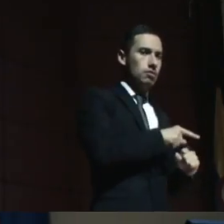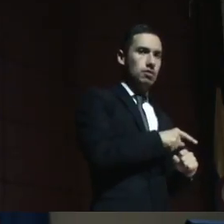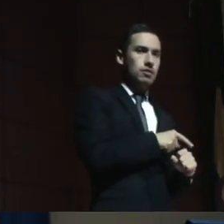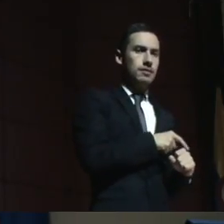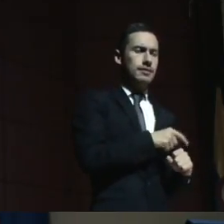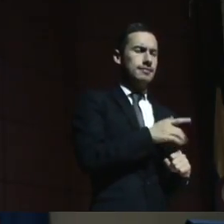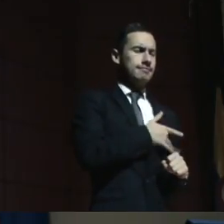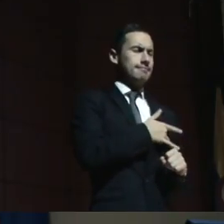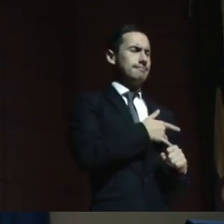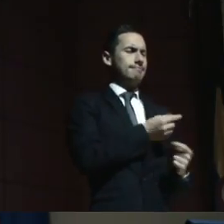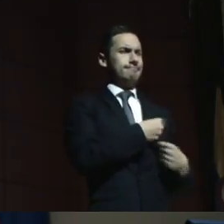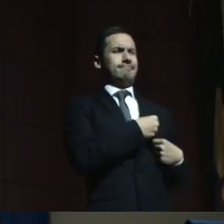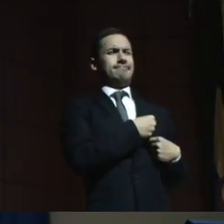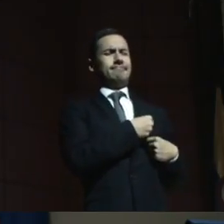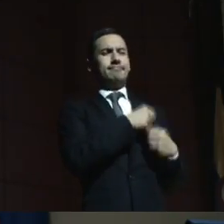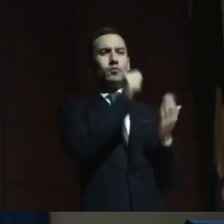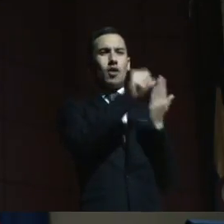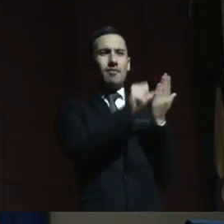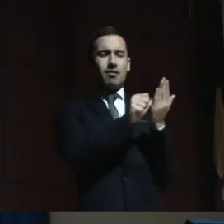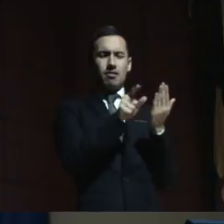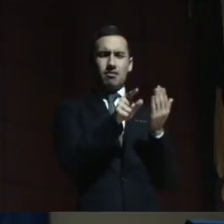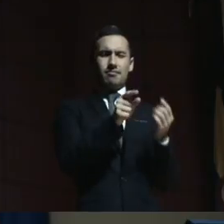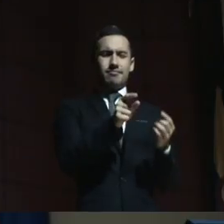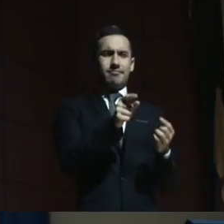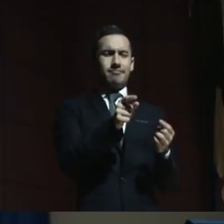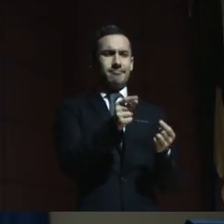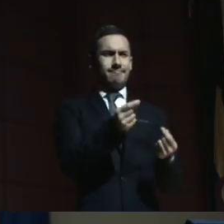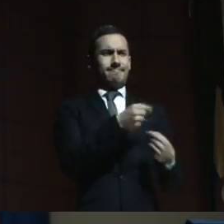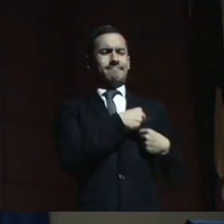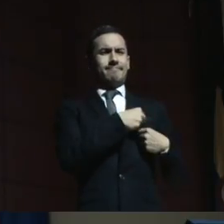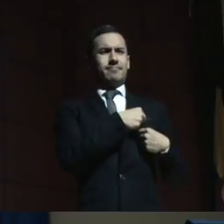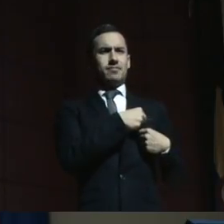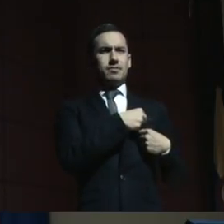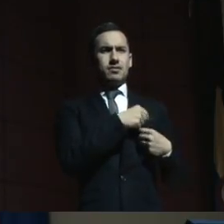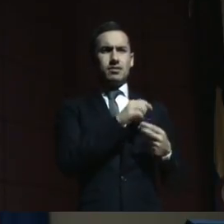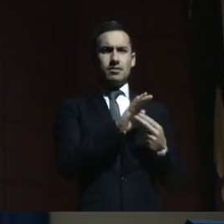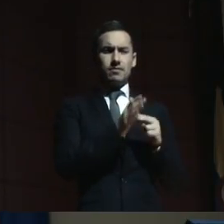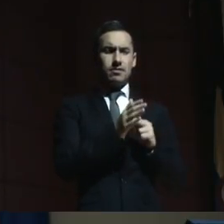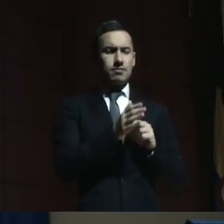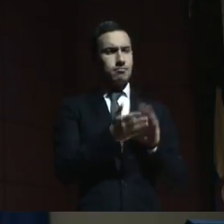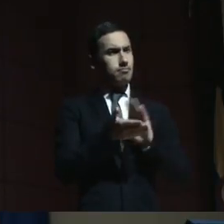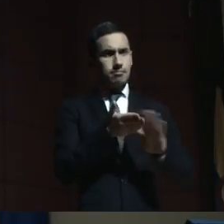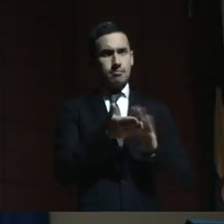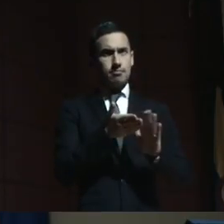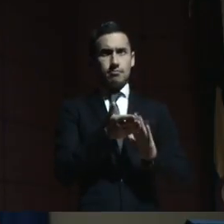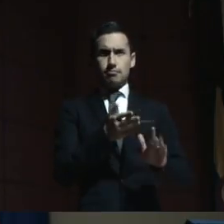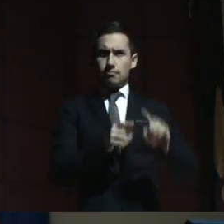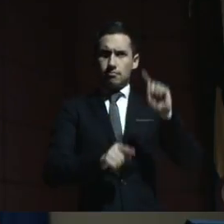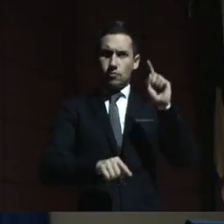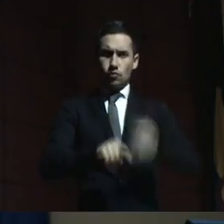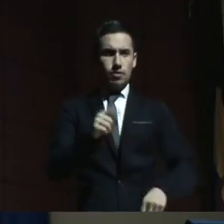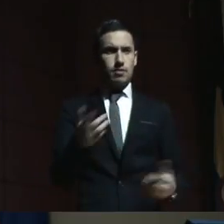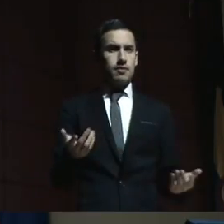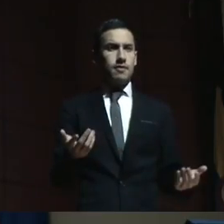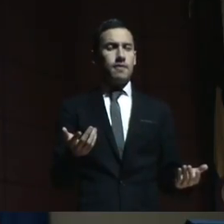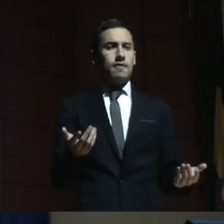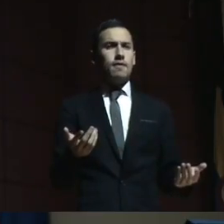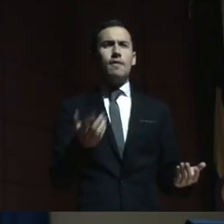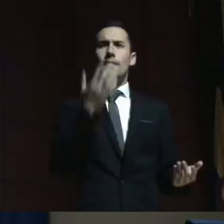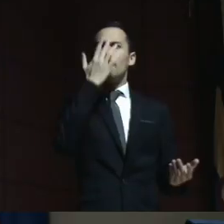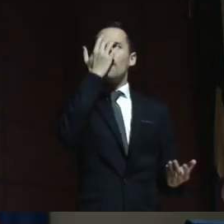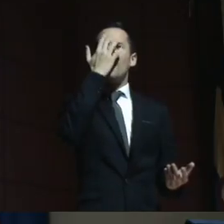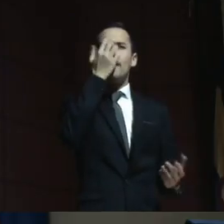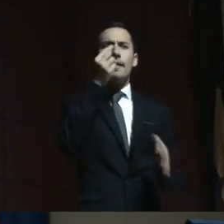ofendidos con el programa, ¿sí? Y se sintieron que eso no podía ser. O sea, que porque ellos ese